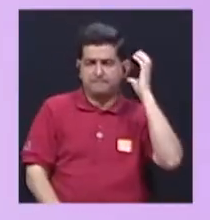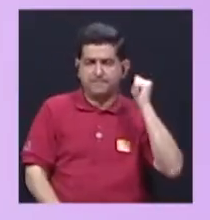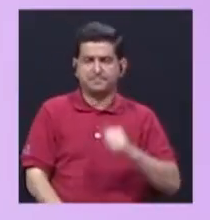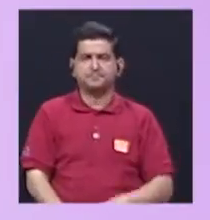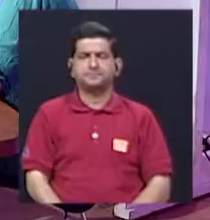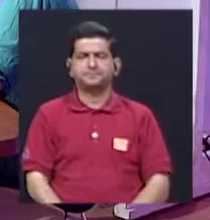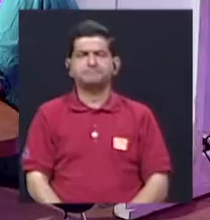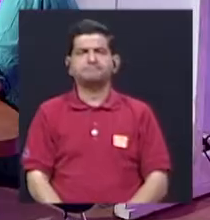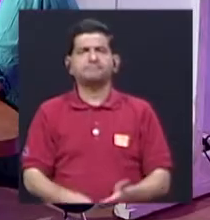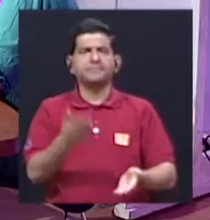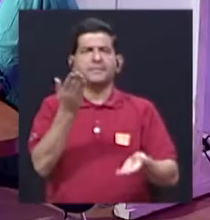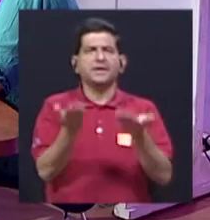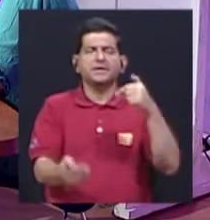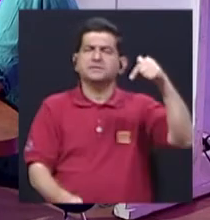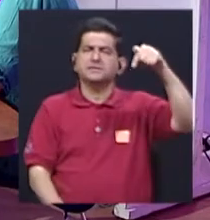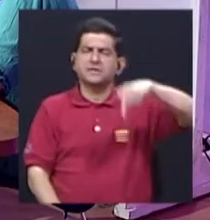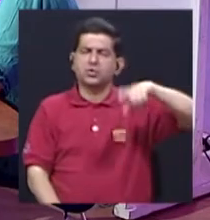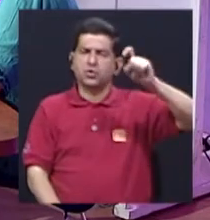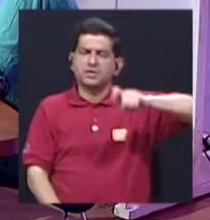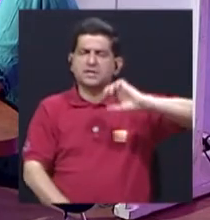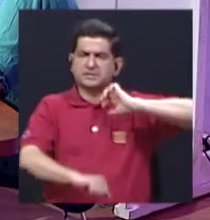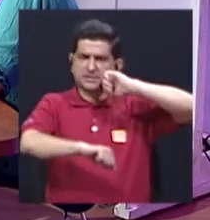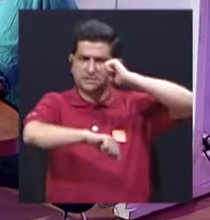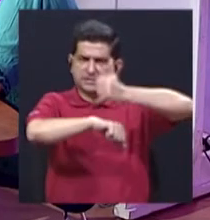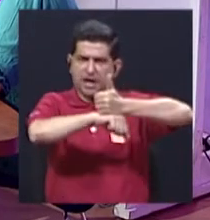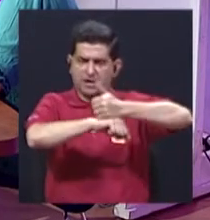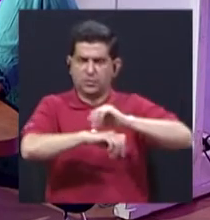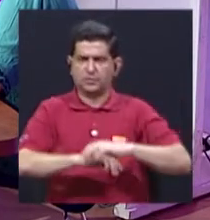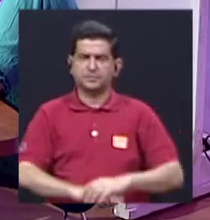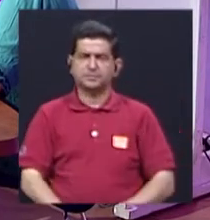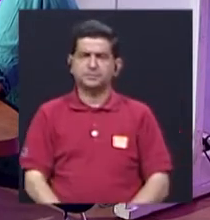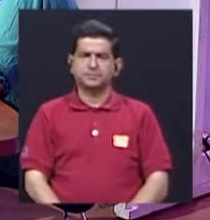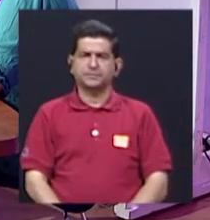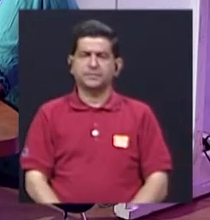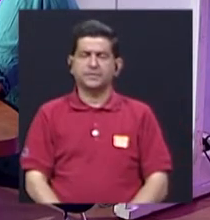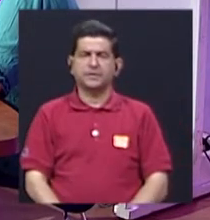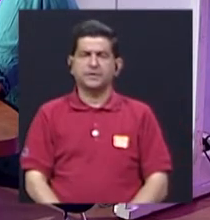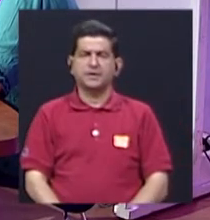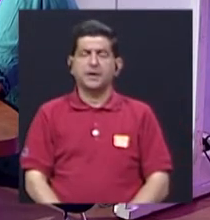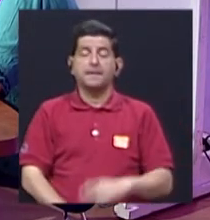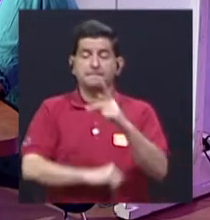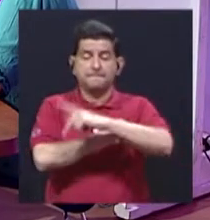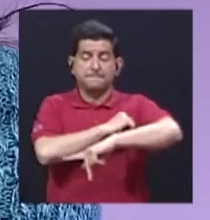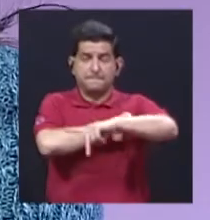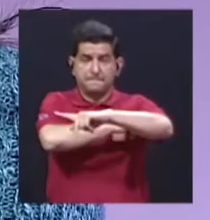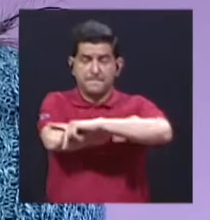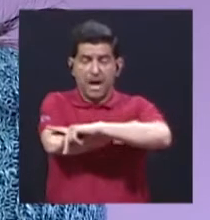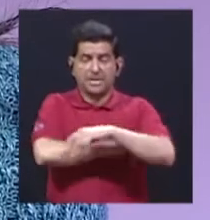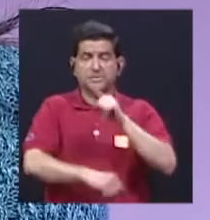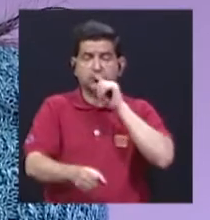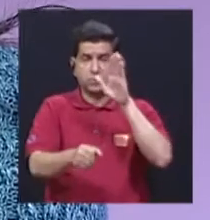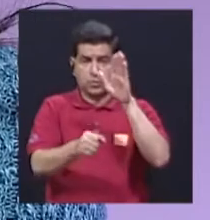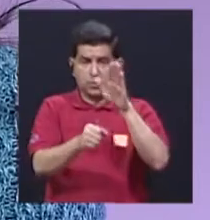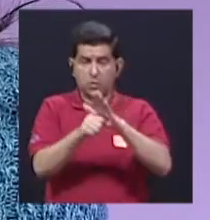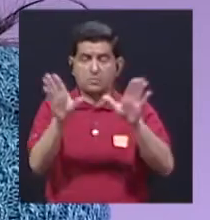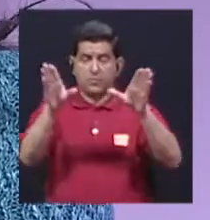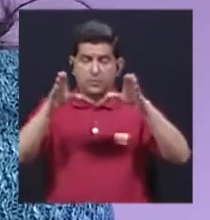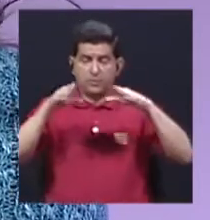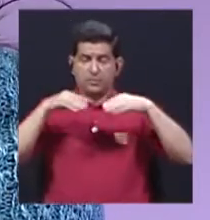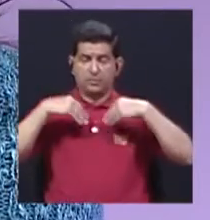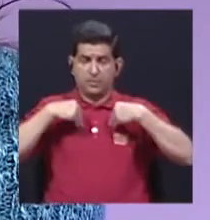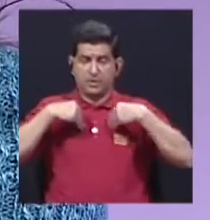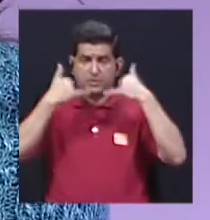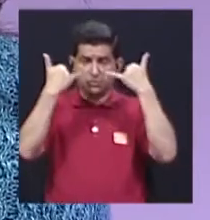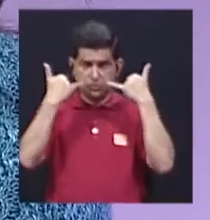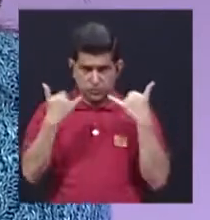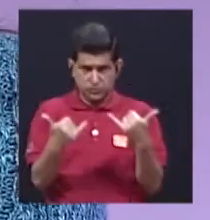Quizá hoy en día lo que hay que plantearse es la necesidad de que el país asuma compromisos que ha adquirido a